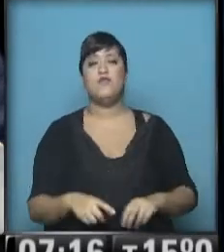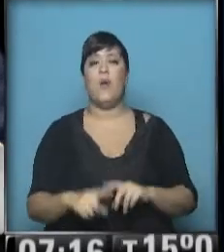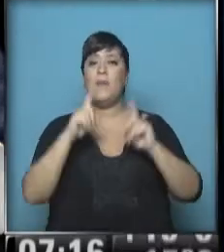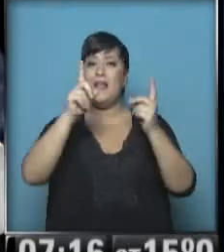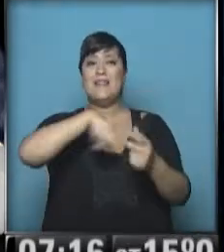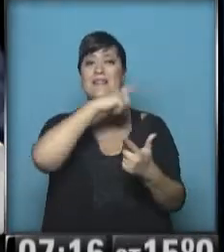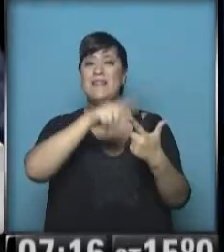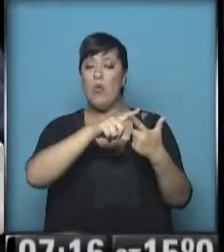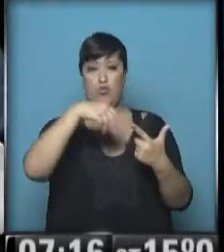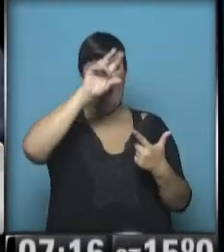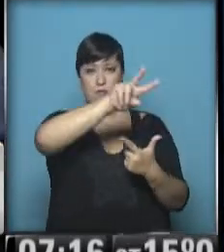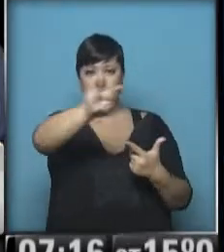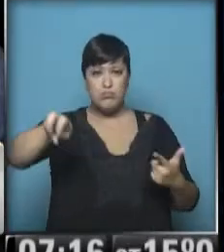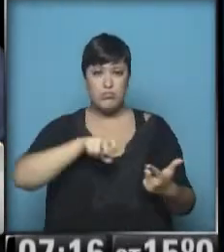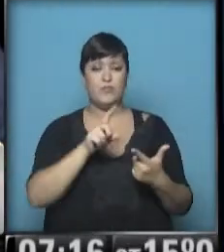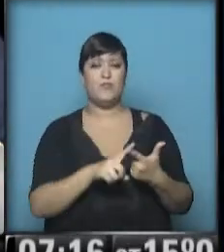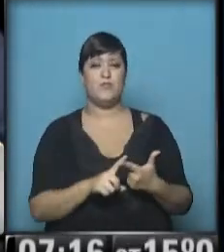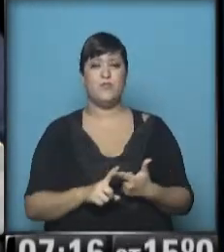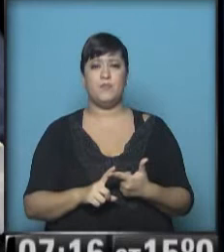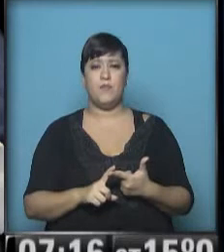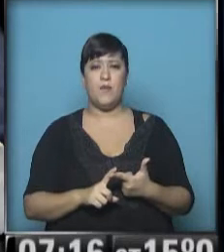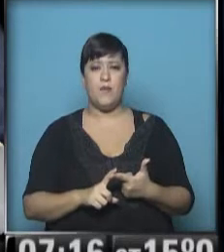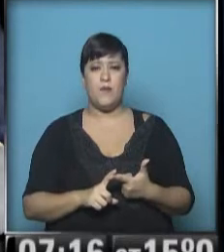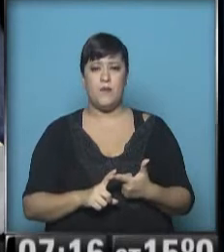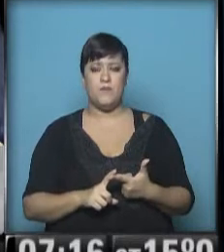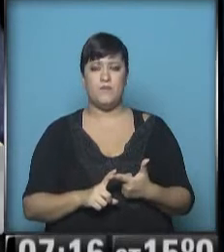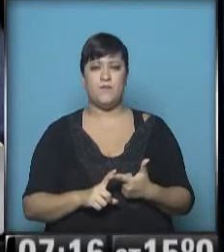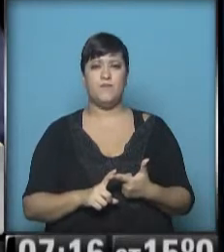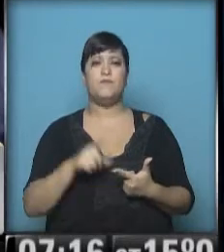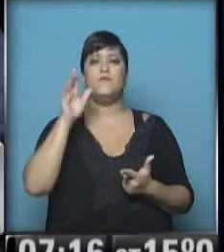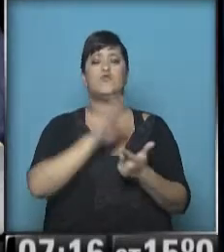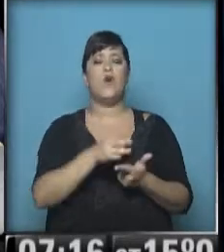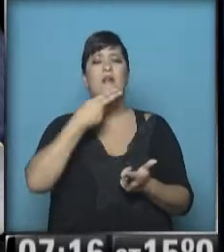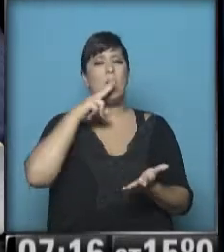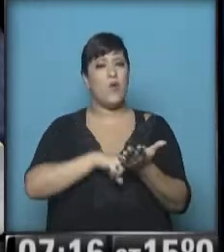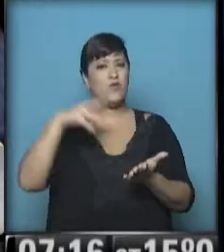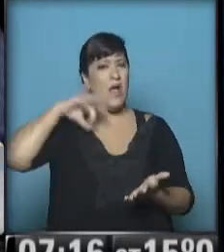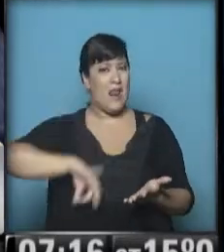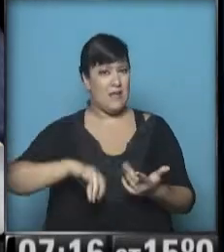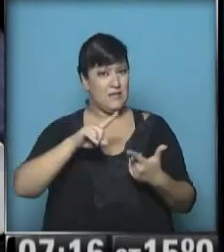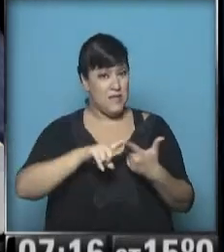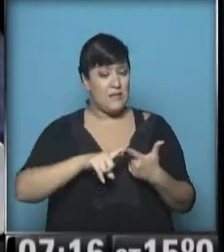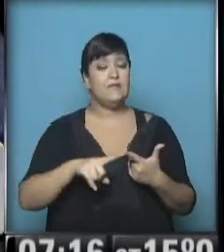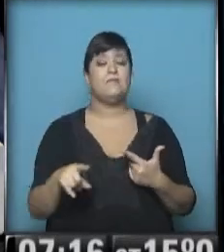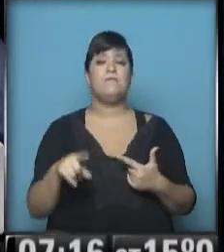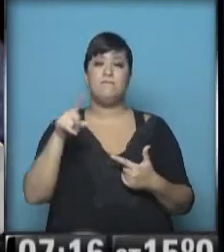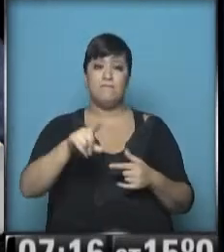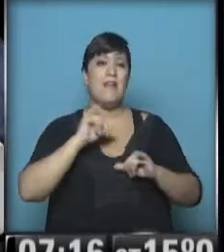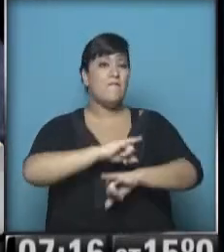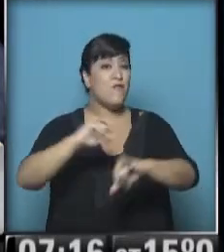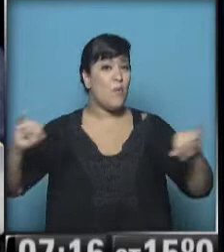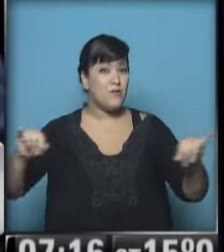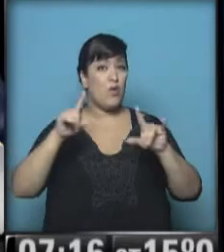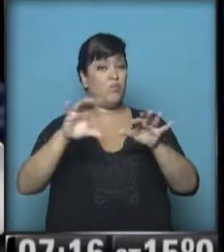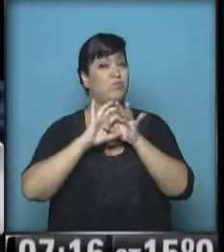segundo rubro en estos números que mencionabas, Alejandro, con mayor suba, el impuesto a las ganancias. Recordemos los datos que corresponden